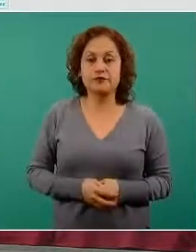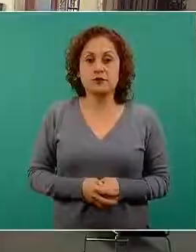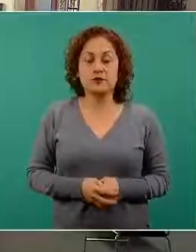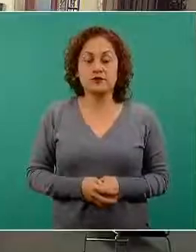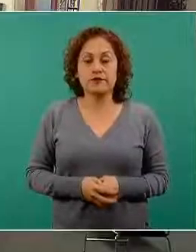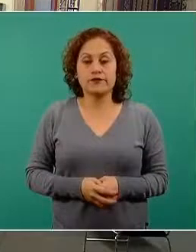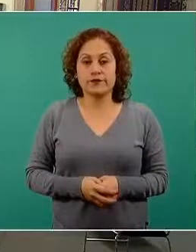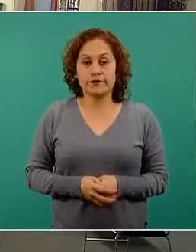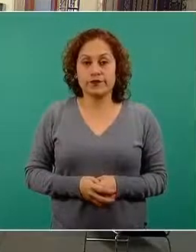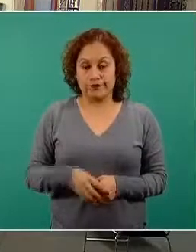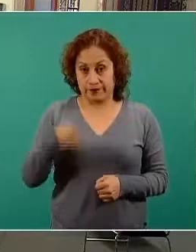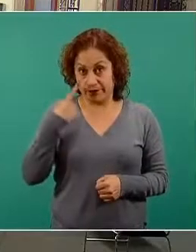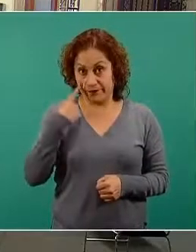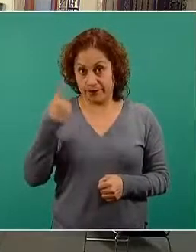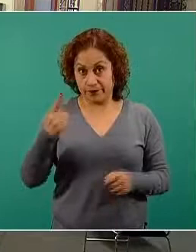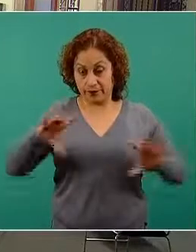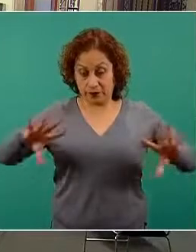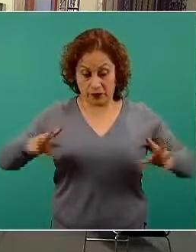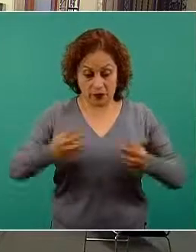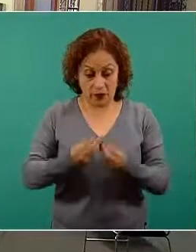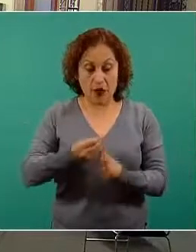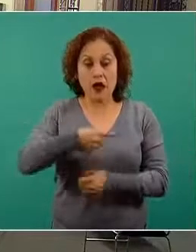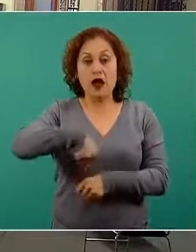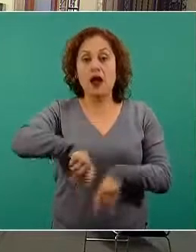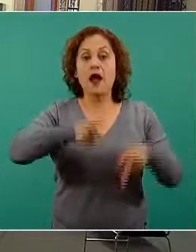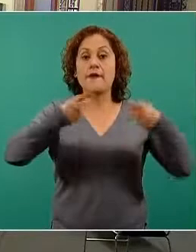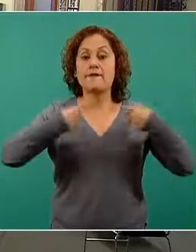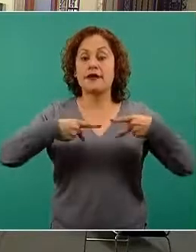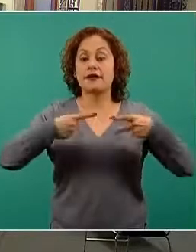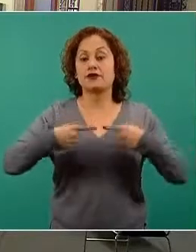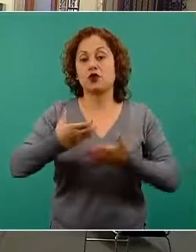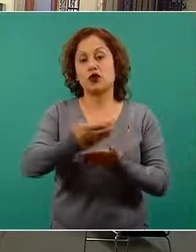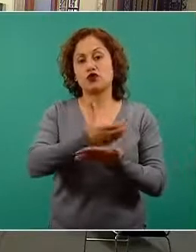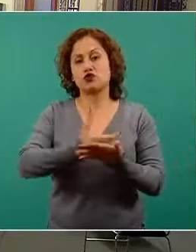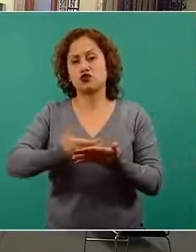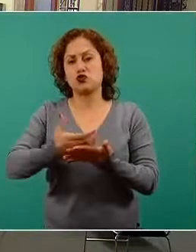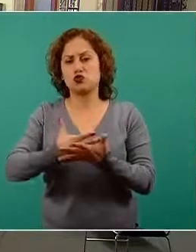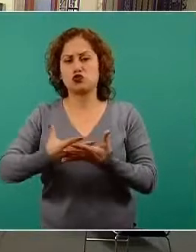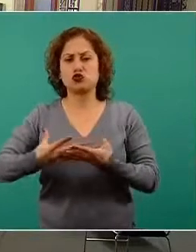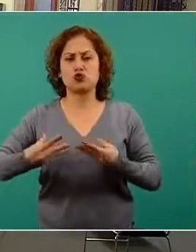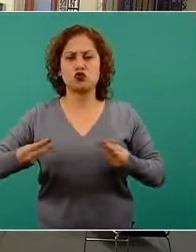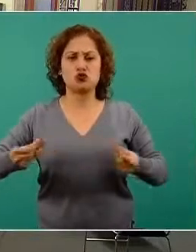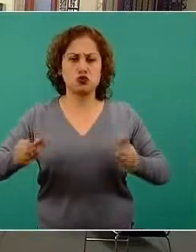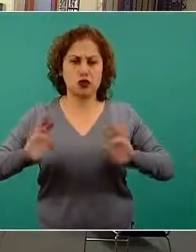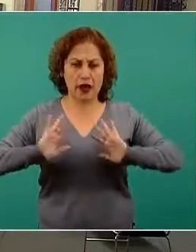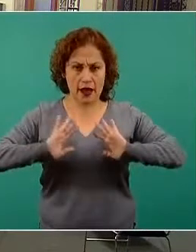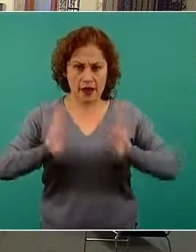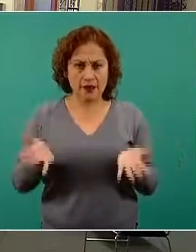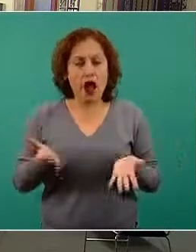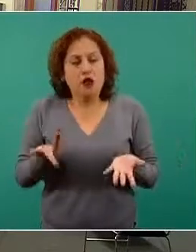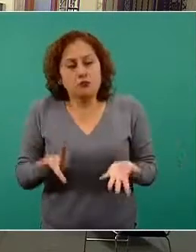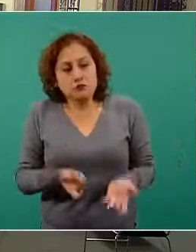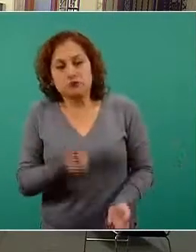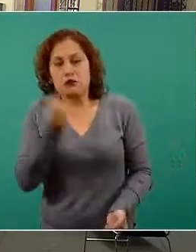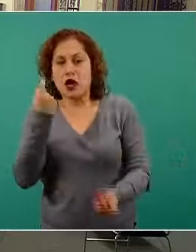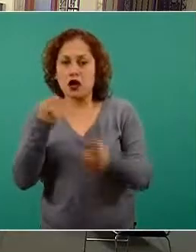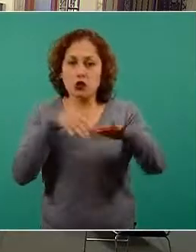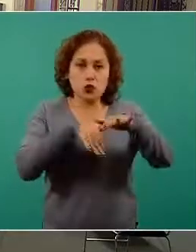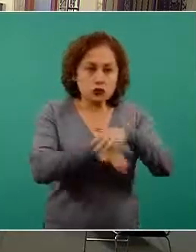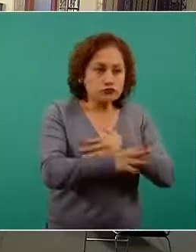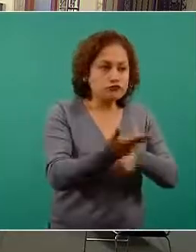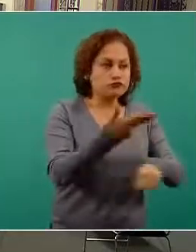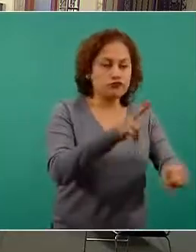de personas recuperadas, de estas que han tenido contacto con el Sistema Nacional de Salud, el Sistema Nacional de Vigilancia